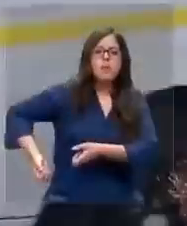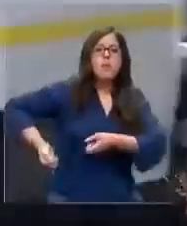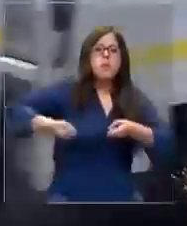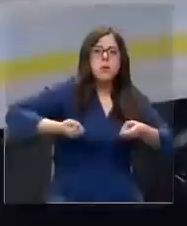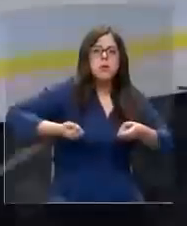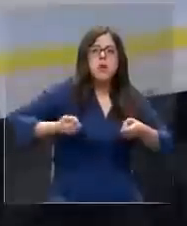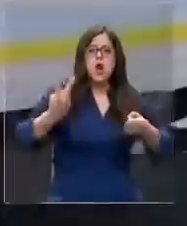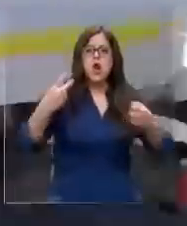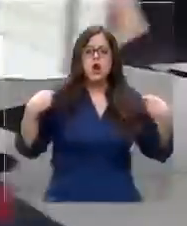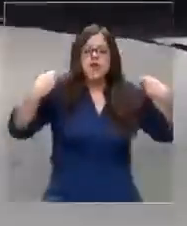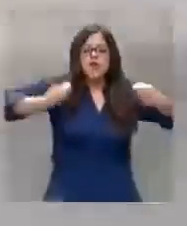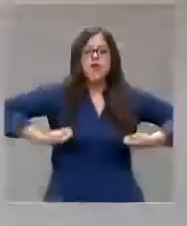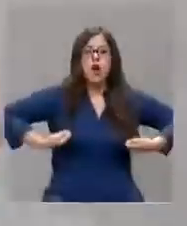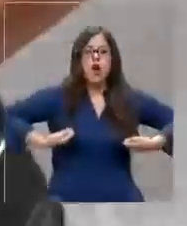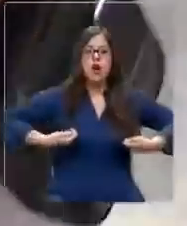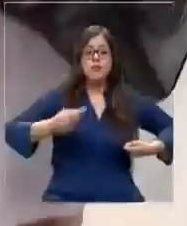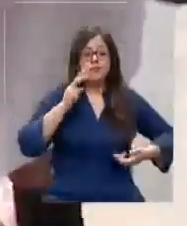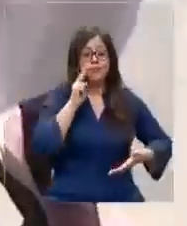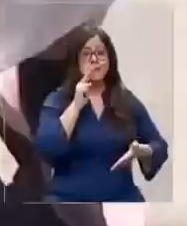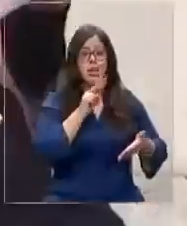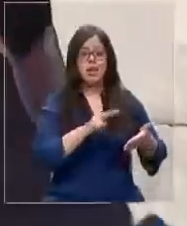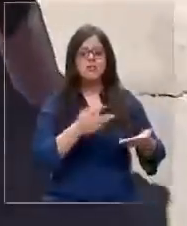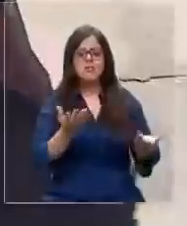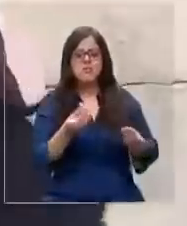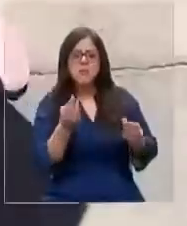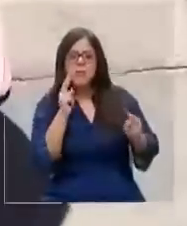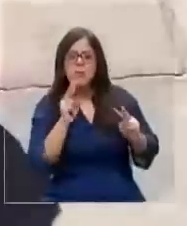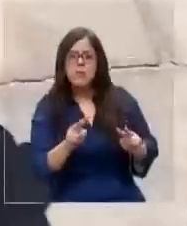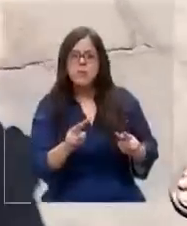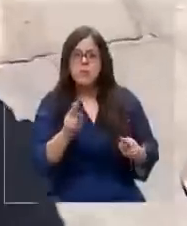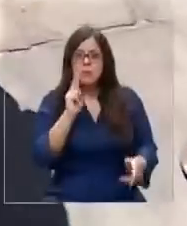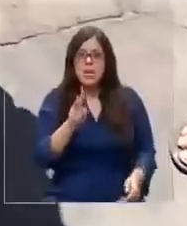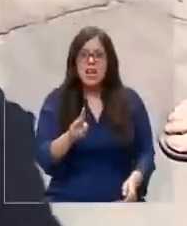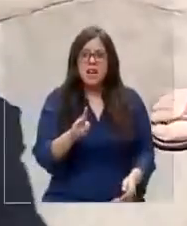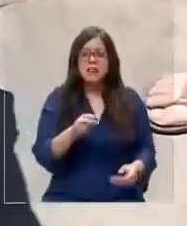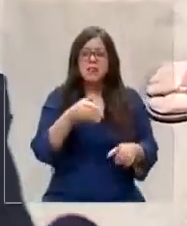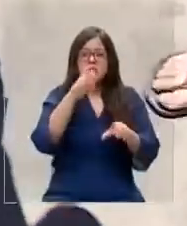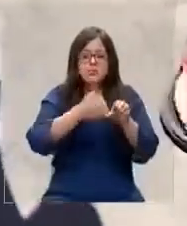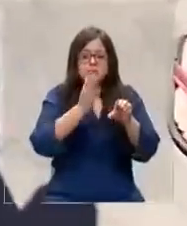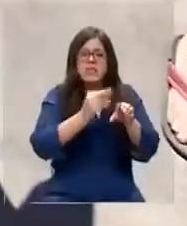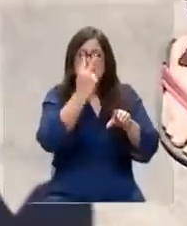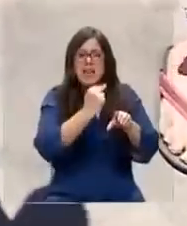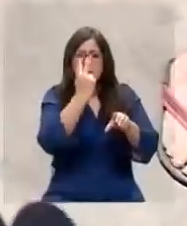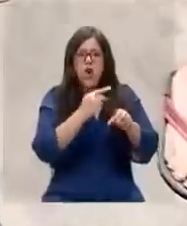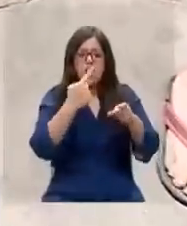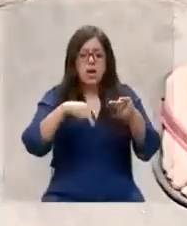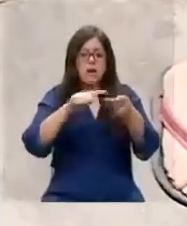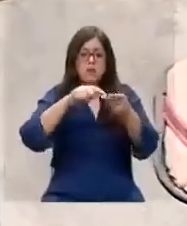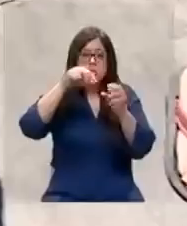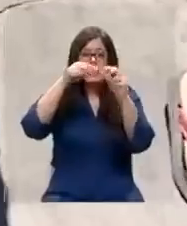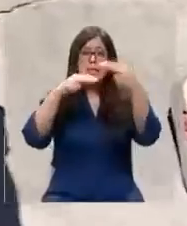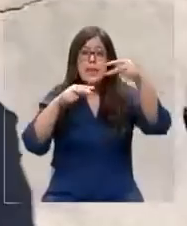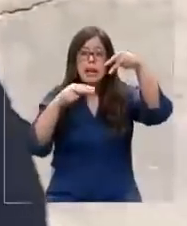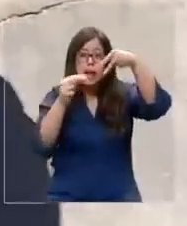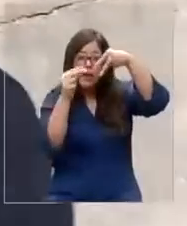bolsas cada una. Ahora mira. A ver, muéstrame. Mira, cebolla, guinda,